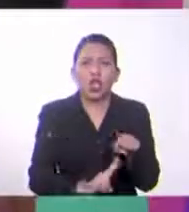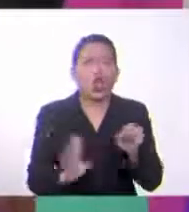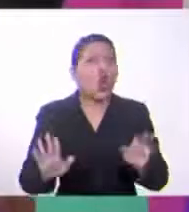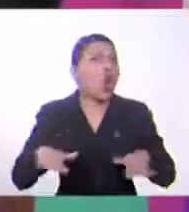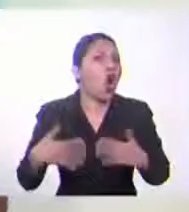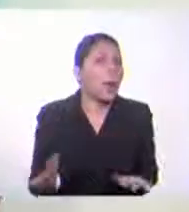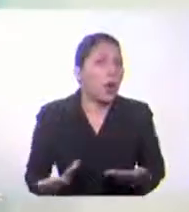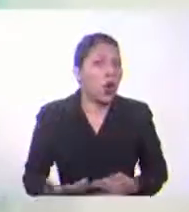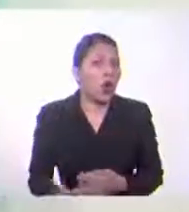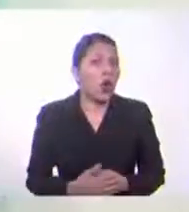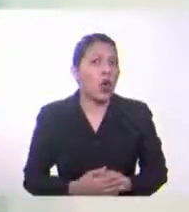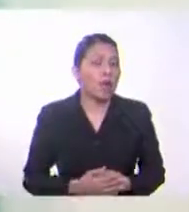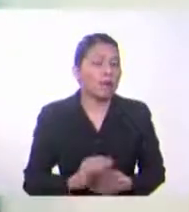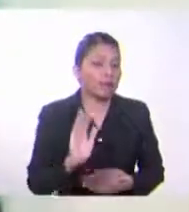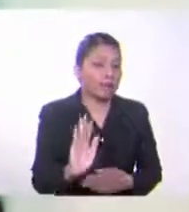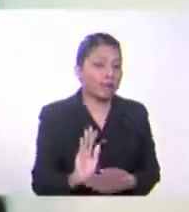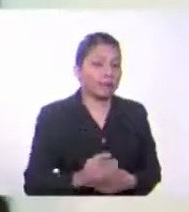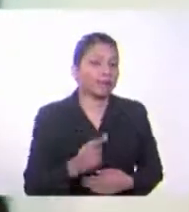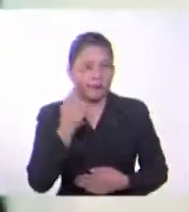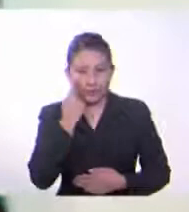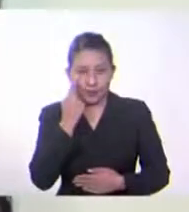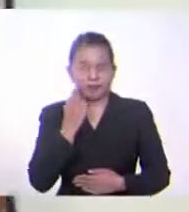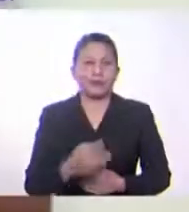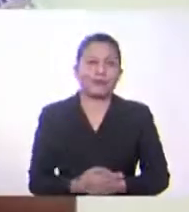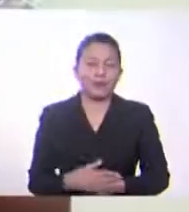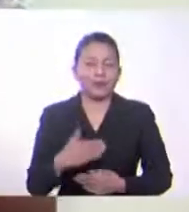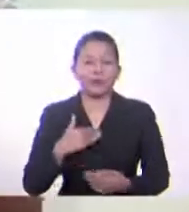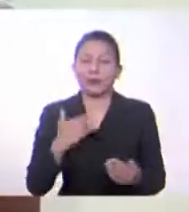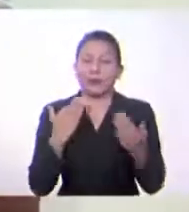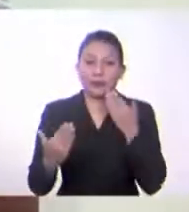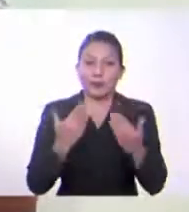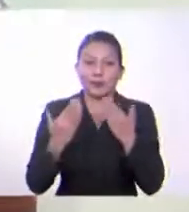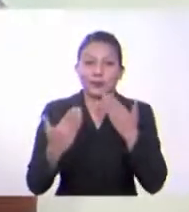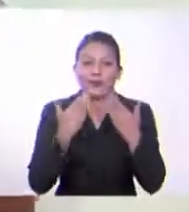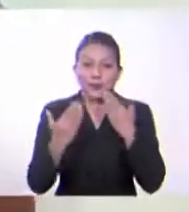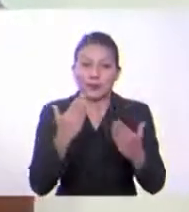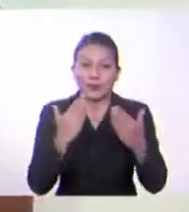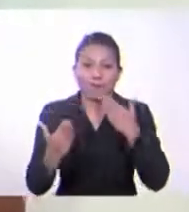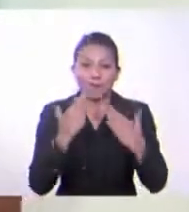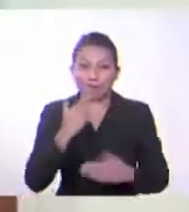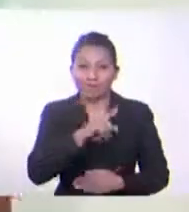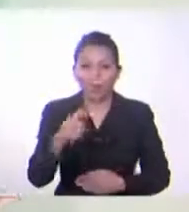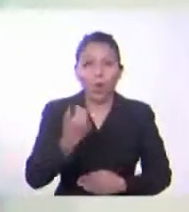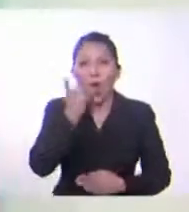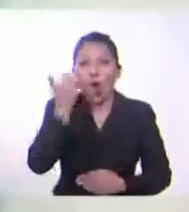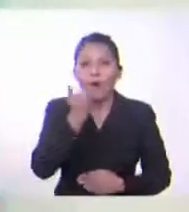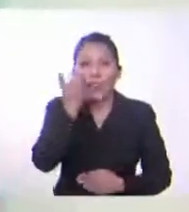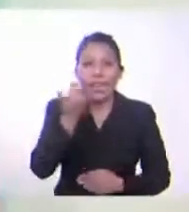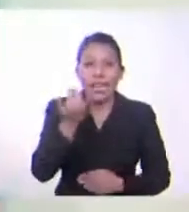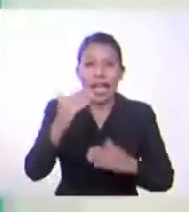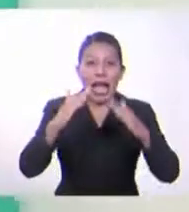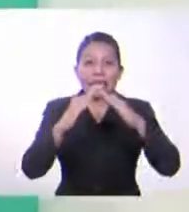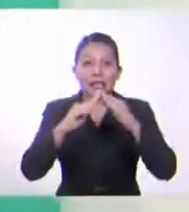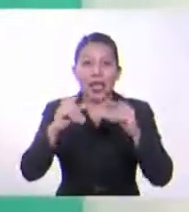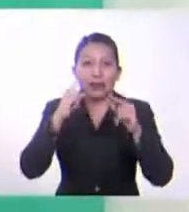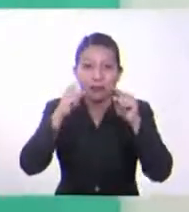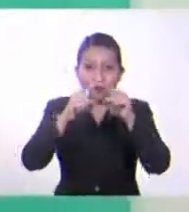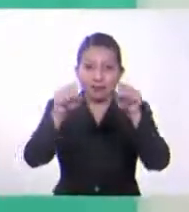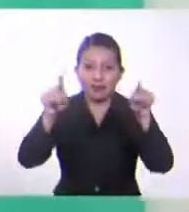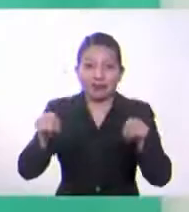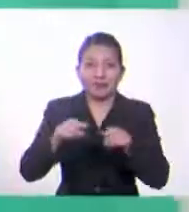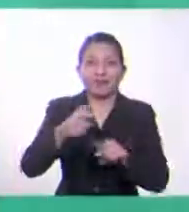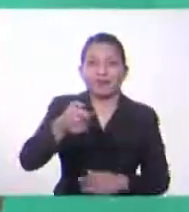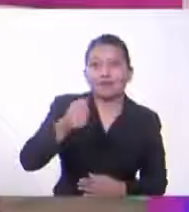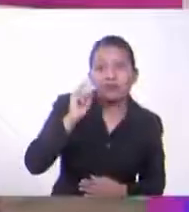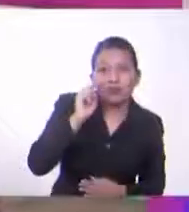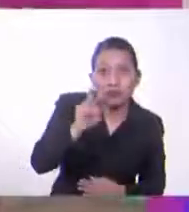de responder a tu pregunta, quería comentarles a los chicos en casa, que en este caso,